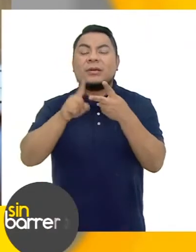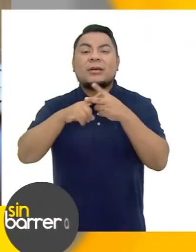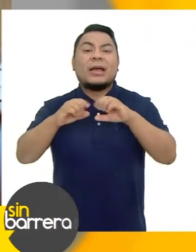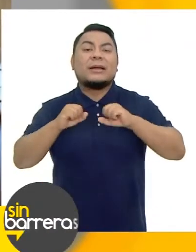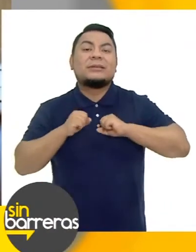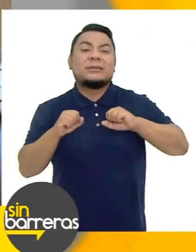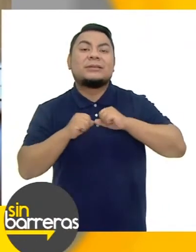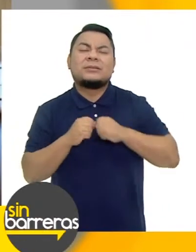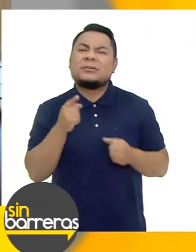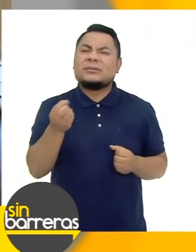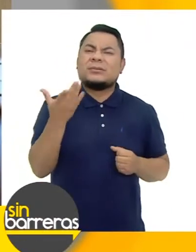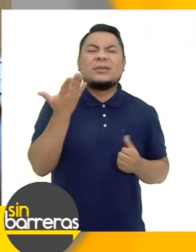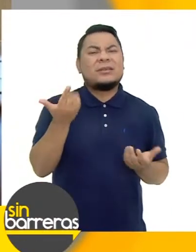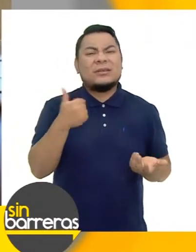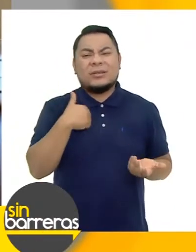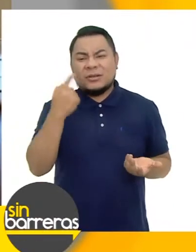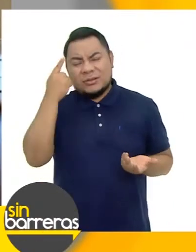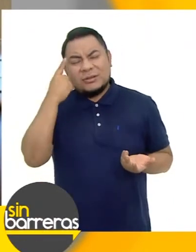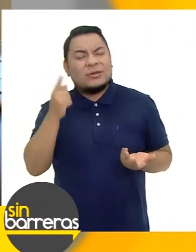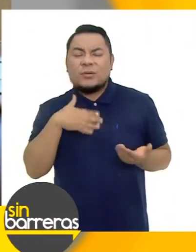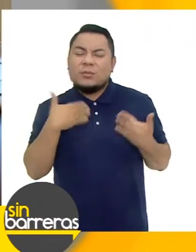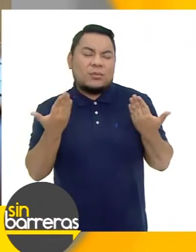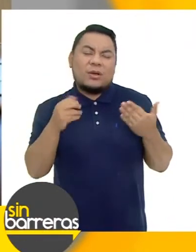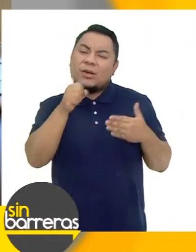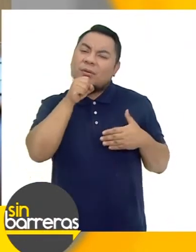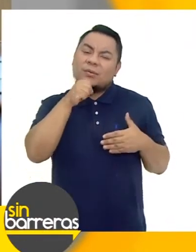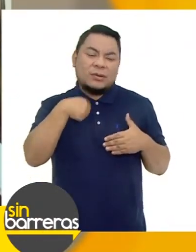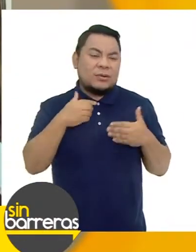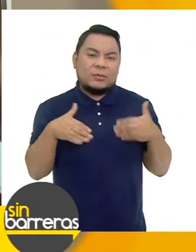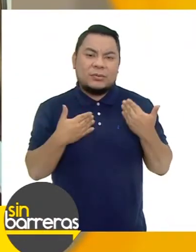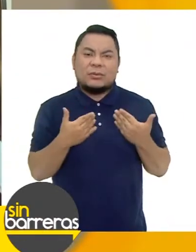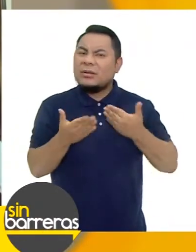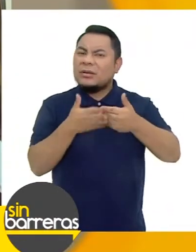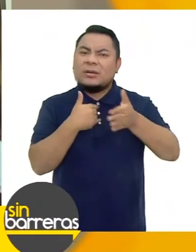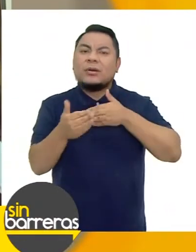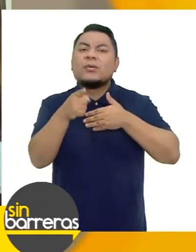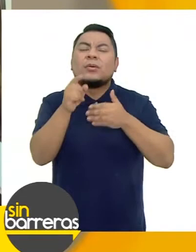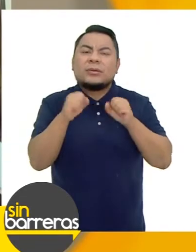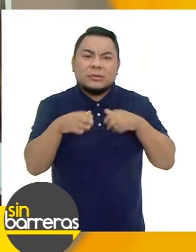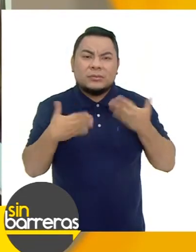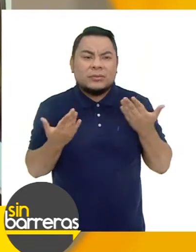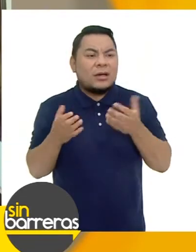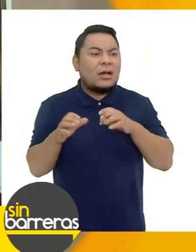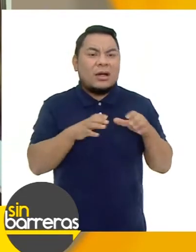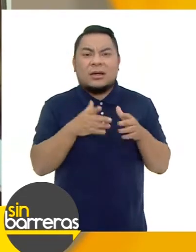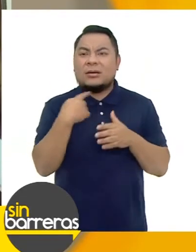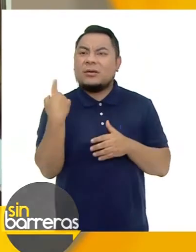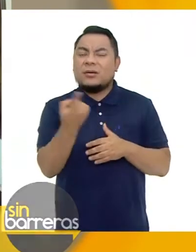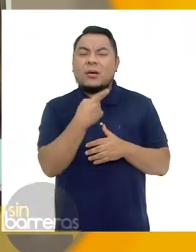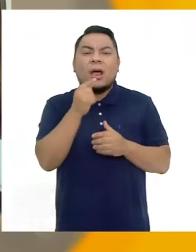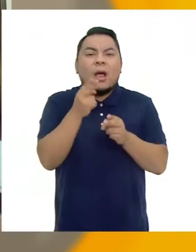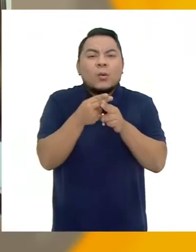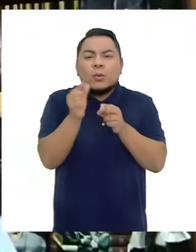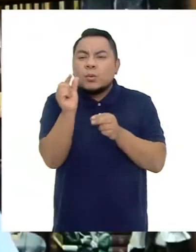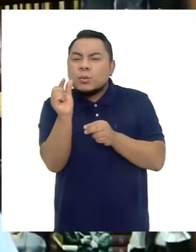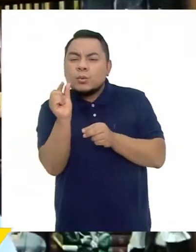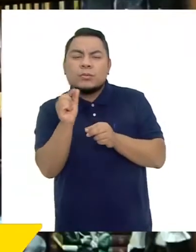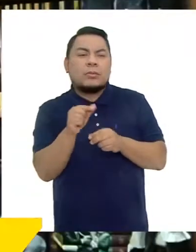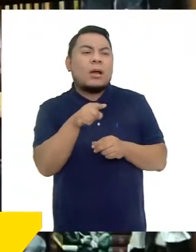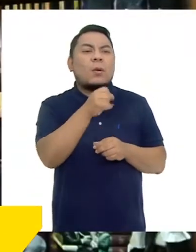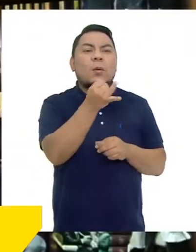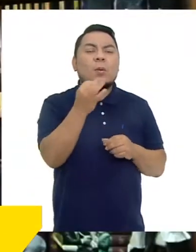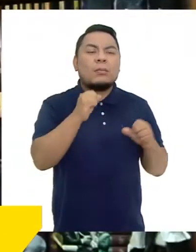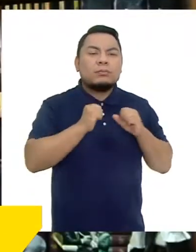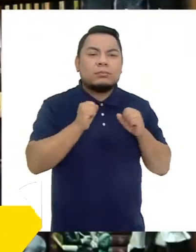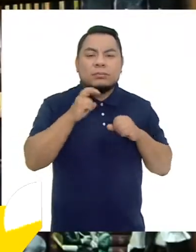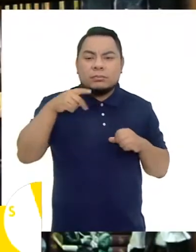Muchos me dirán Pedro Pero yo tengo Muchas limitaciones No puedo No La que puedas Me he dicho Que tiene que ser Igual para todos Algunos